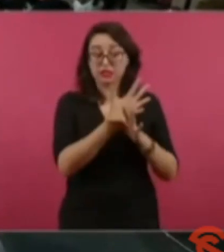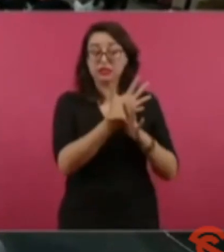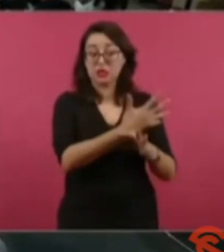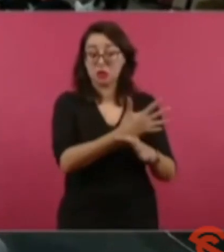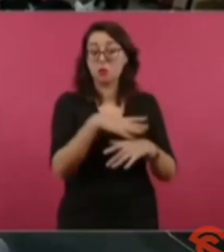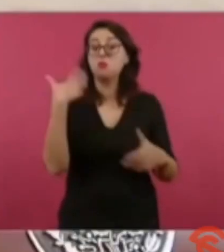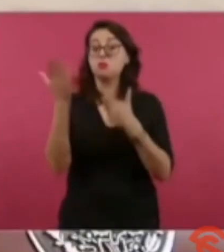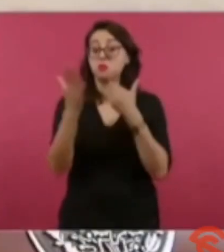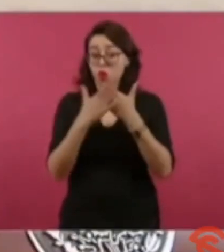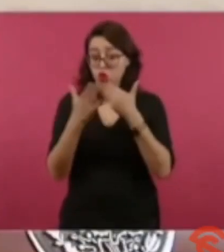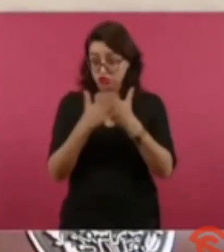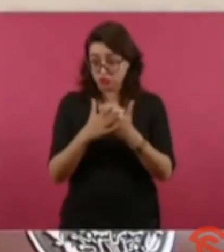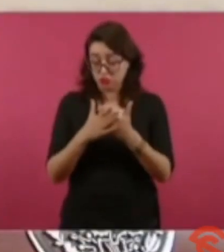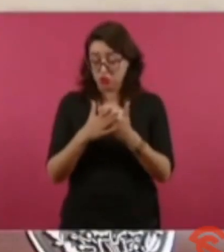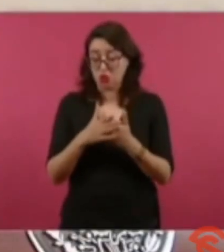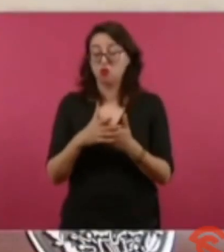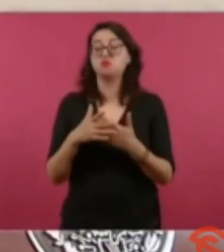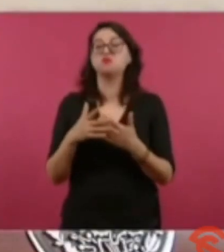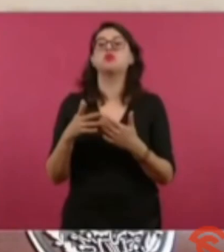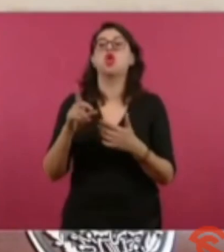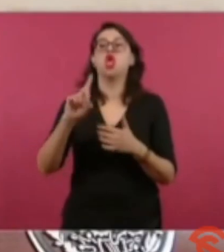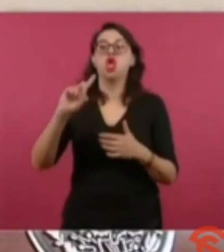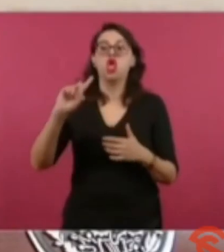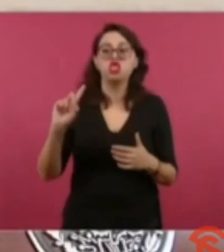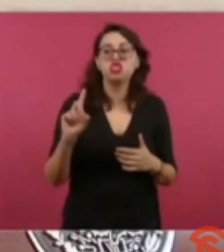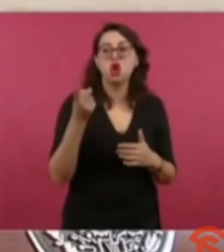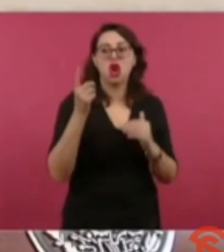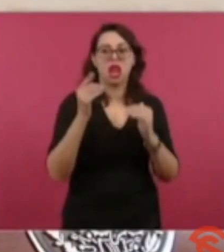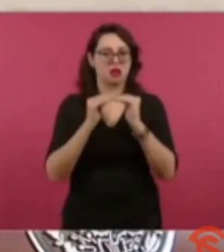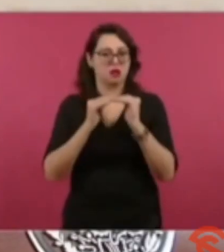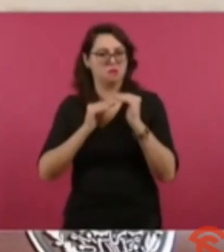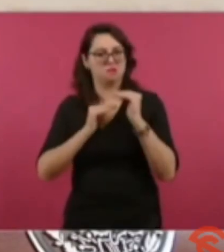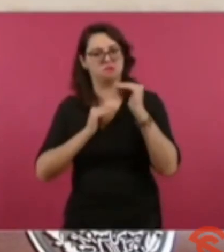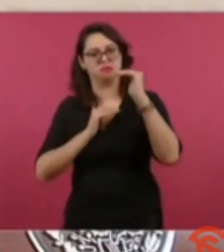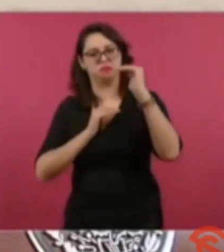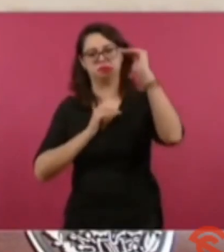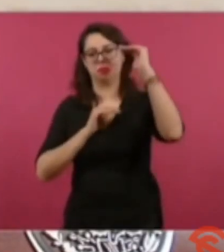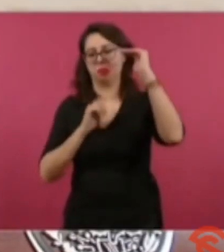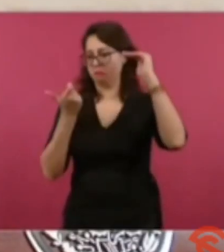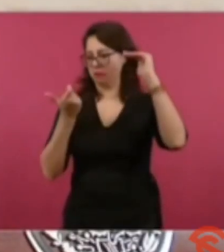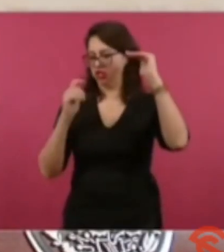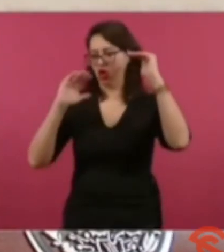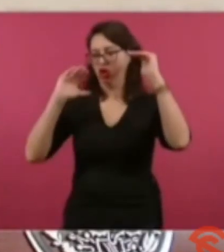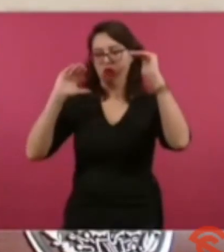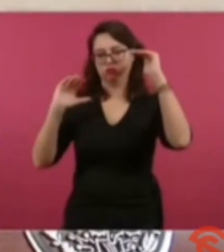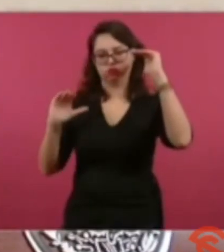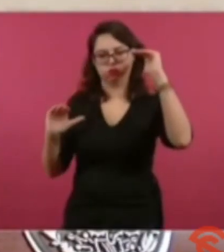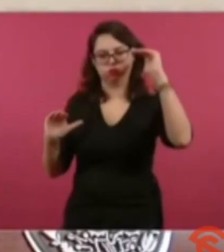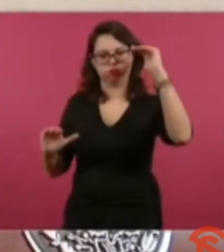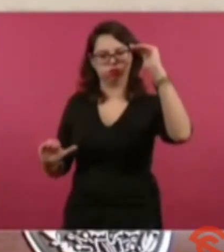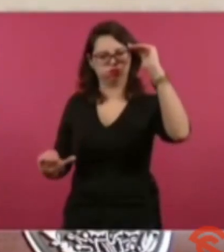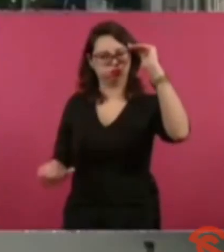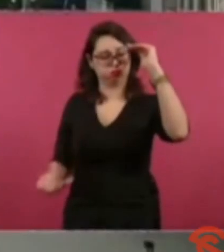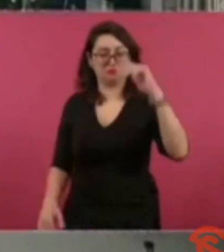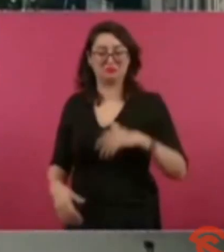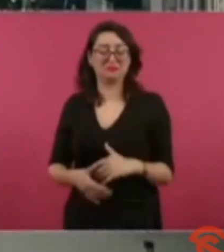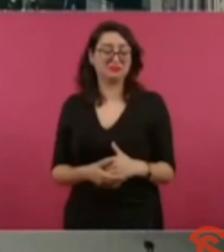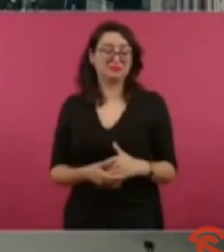ni nada de eso. Nada ha sucedido.